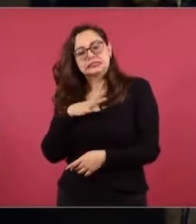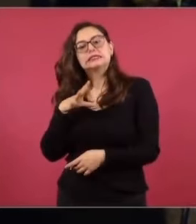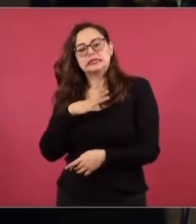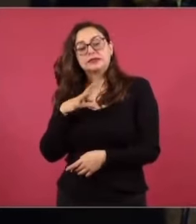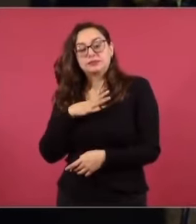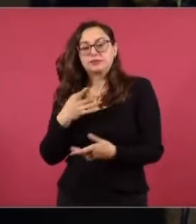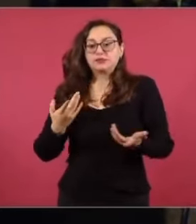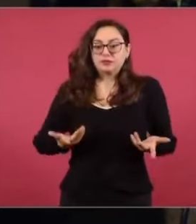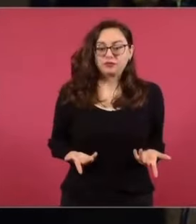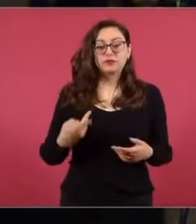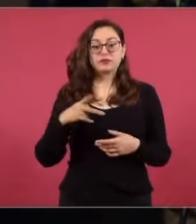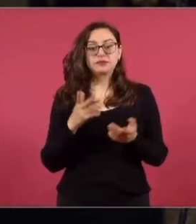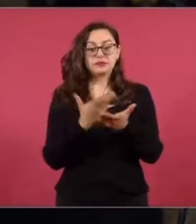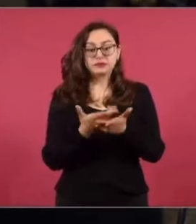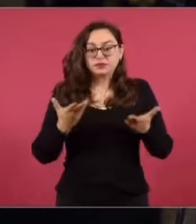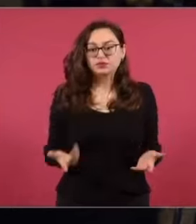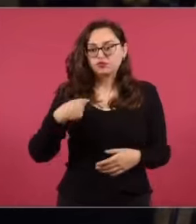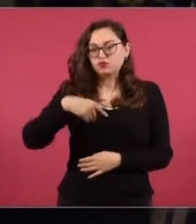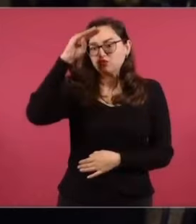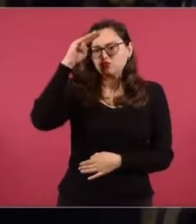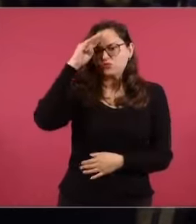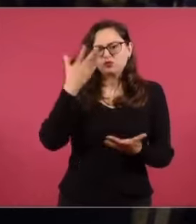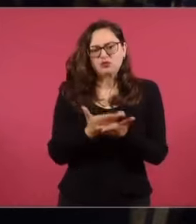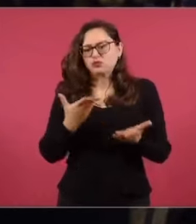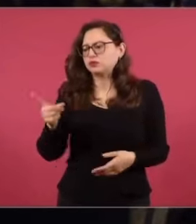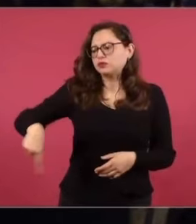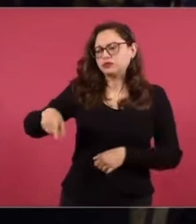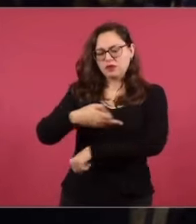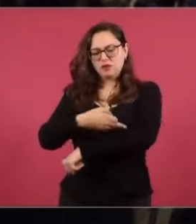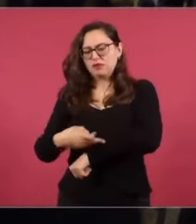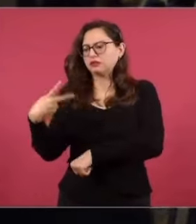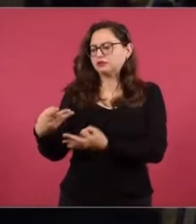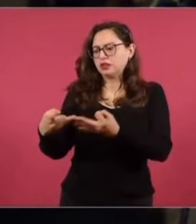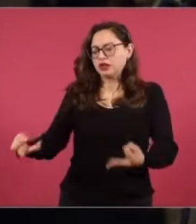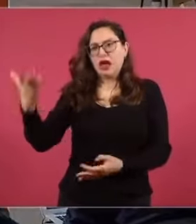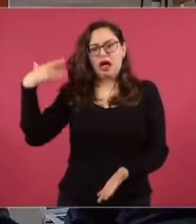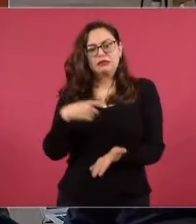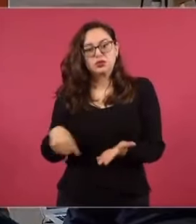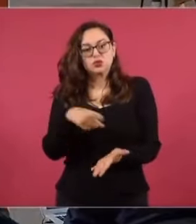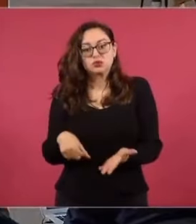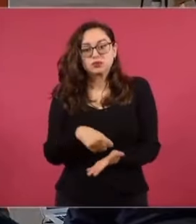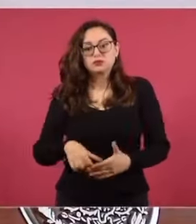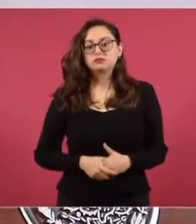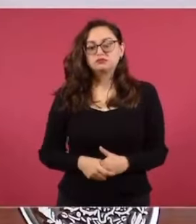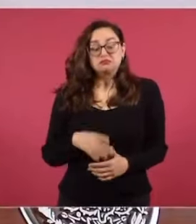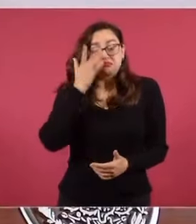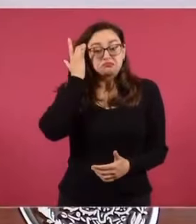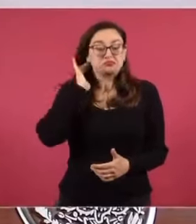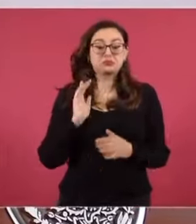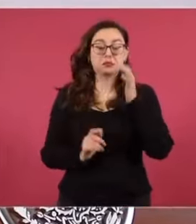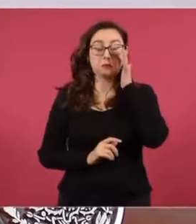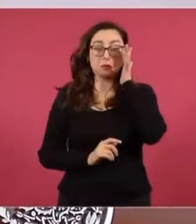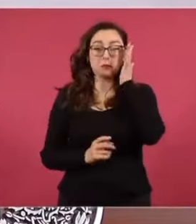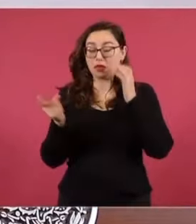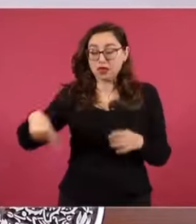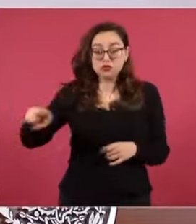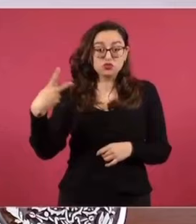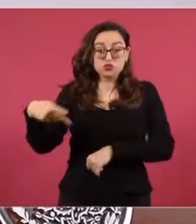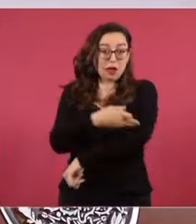menciona, ¿eso exime a la familia de tener este tipo, gracias a maniobras, ese tipo de predios costosísimos ahora? Pues de la familia, de lo personal, pero ustedes